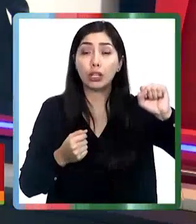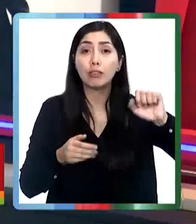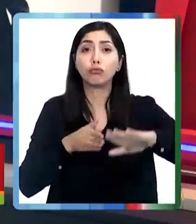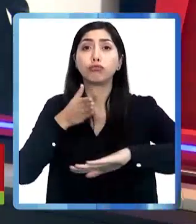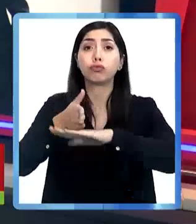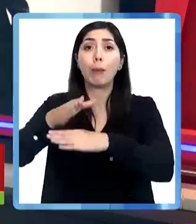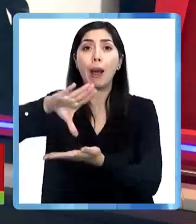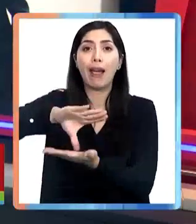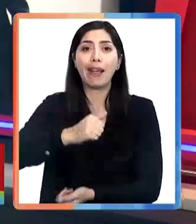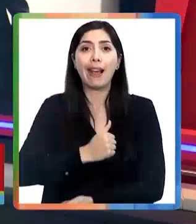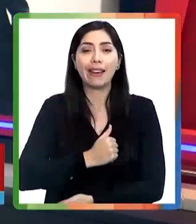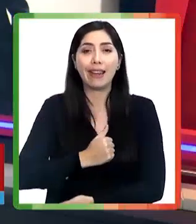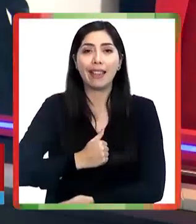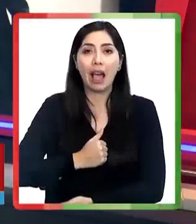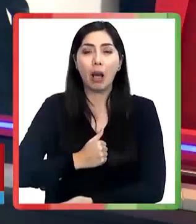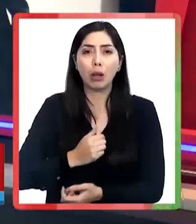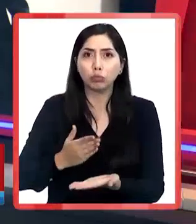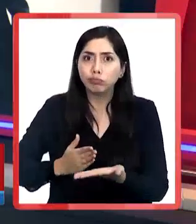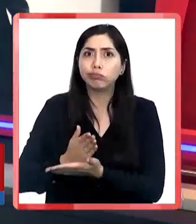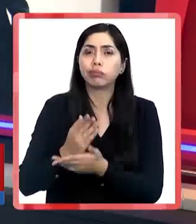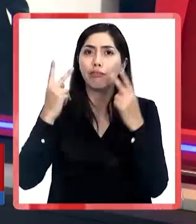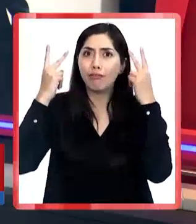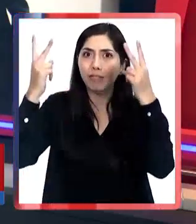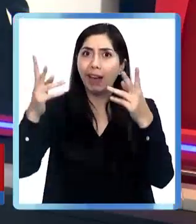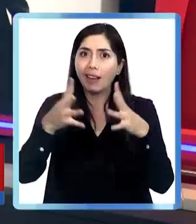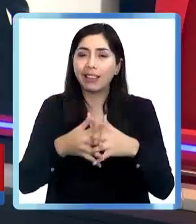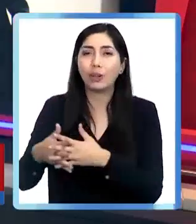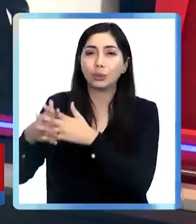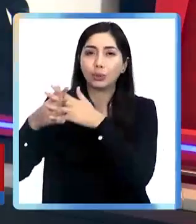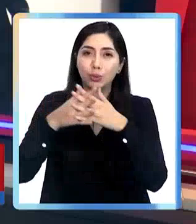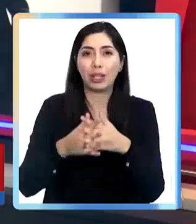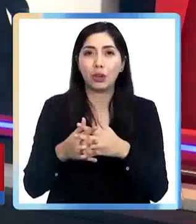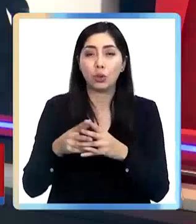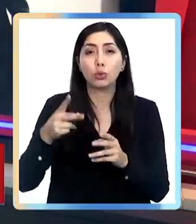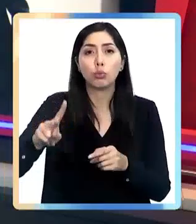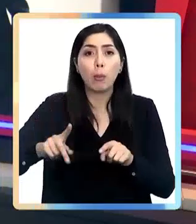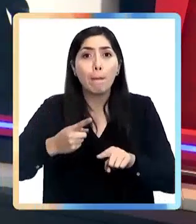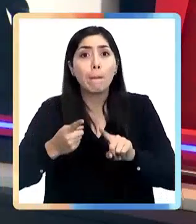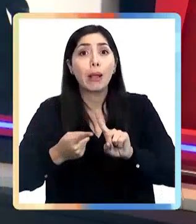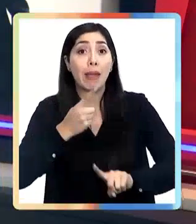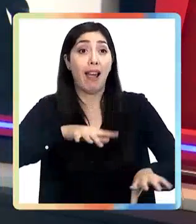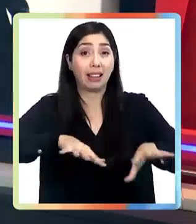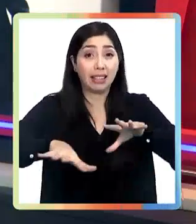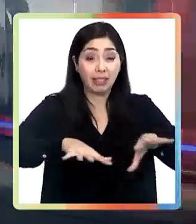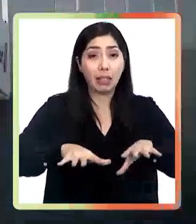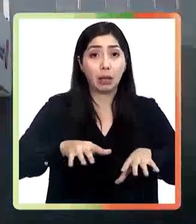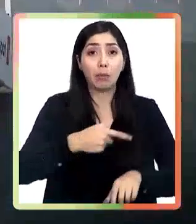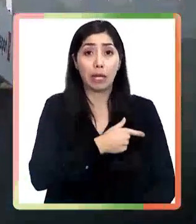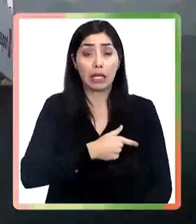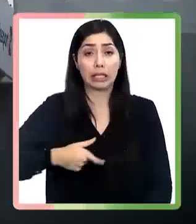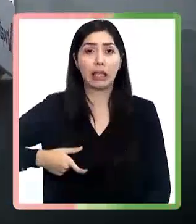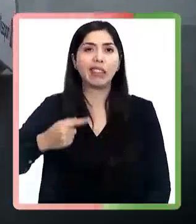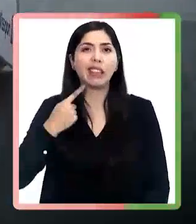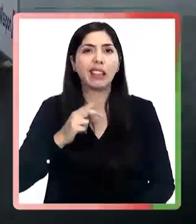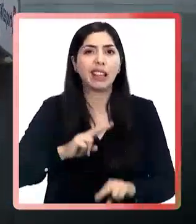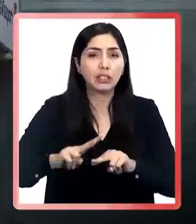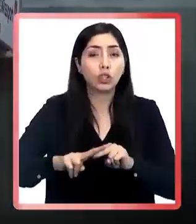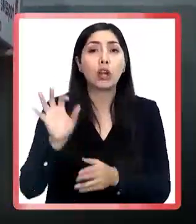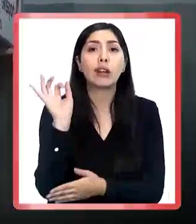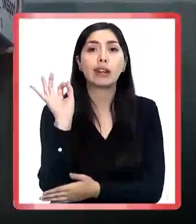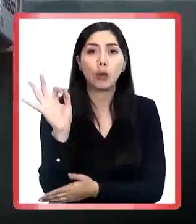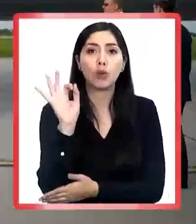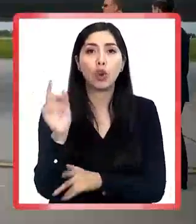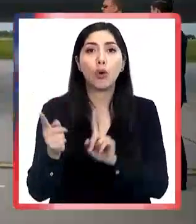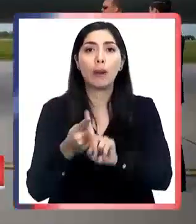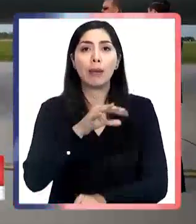llegó a Canadá para iniciar su gira internacional en Norteamérica. Entre sus primeras actividades el mandatario sostuvo una reunión